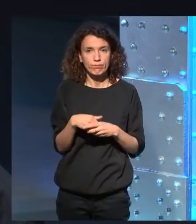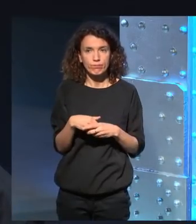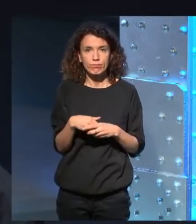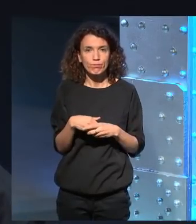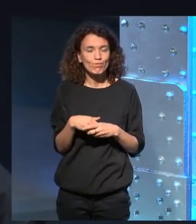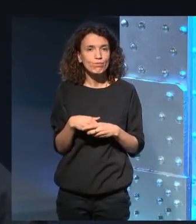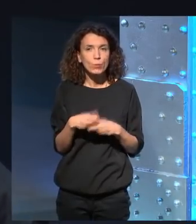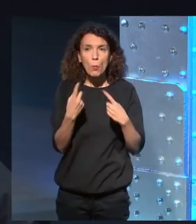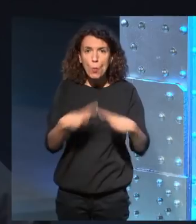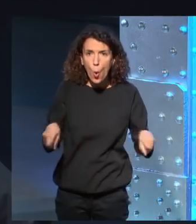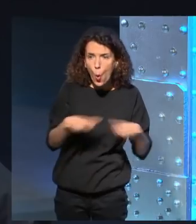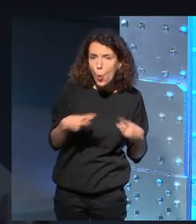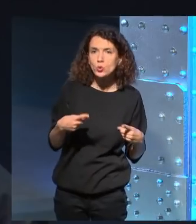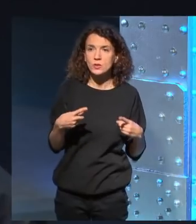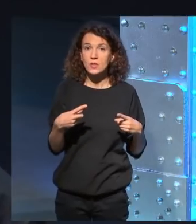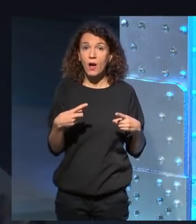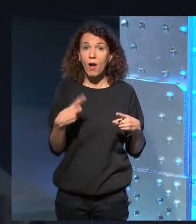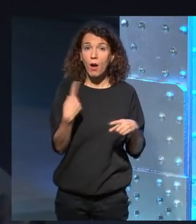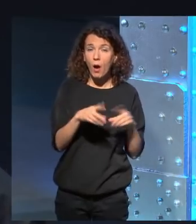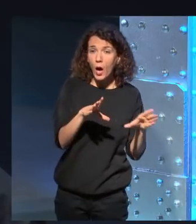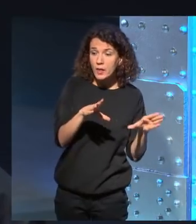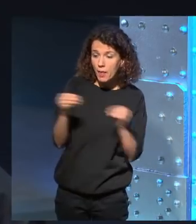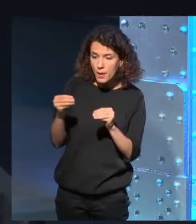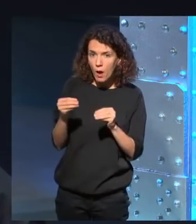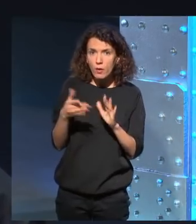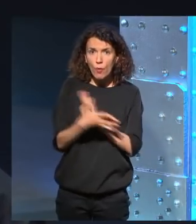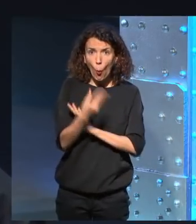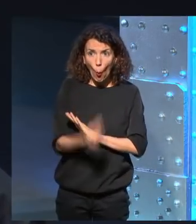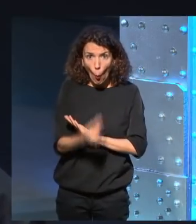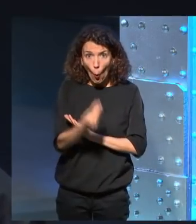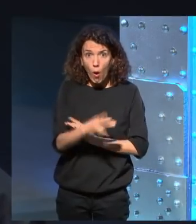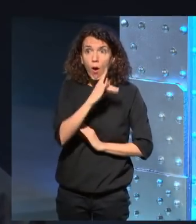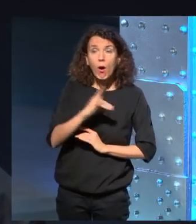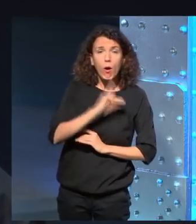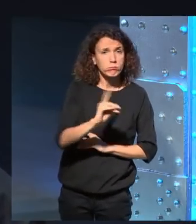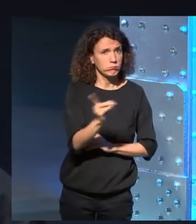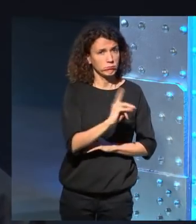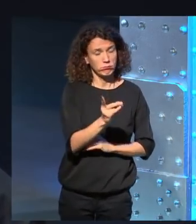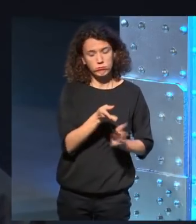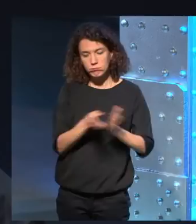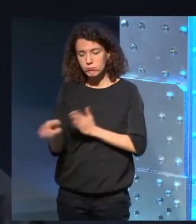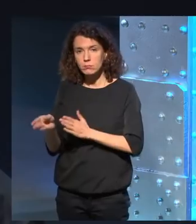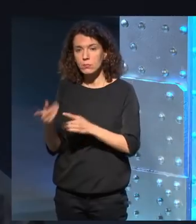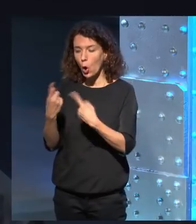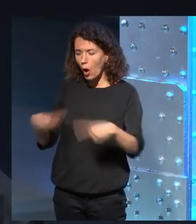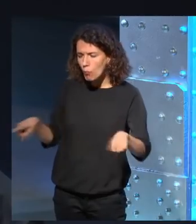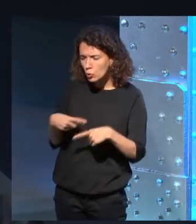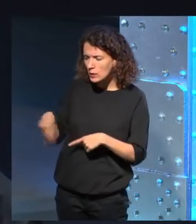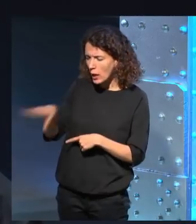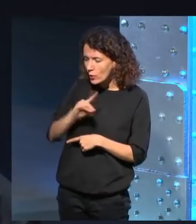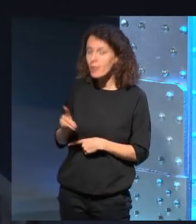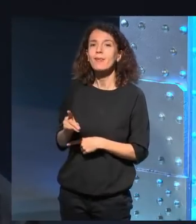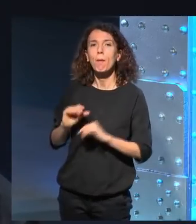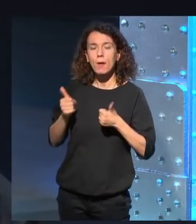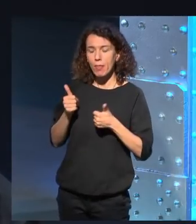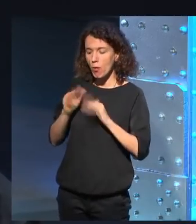apreciar tanto la música que entendía y empecé a a oír la música que no entendía